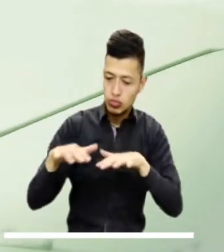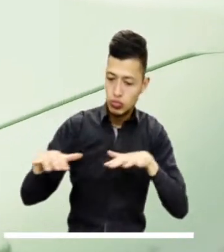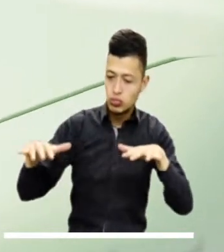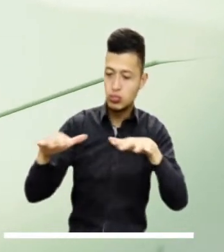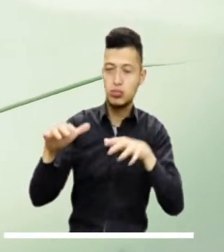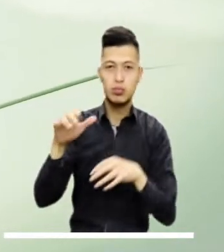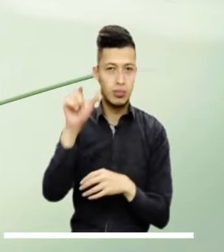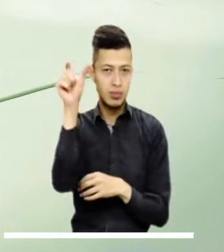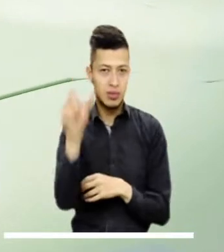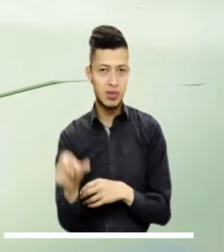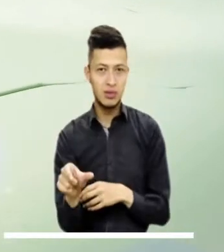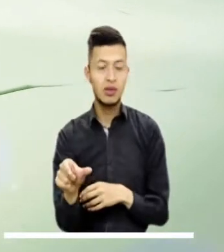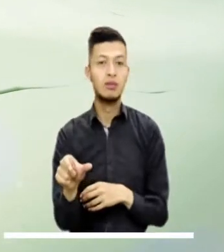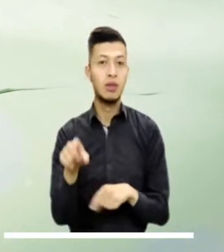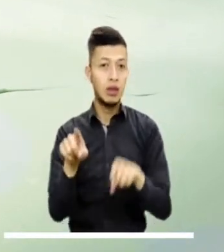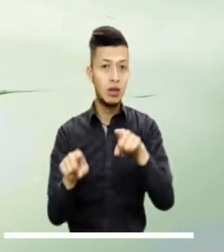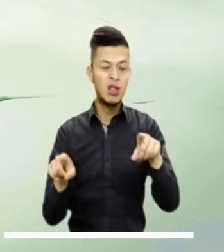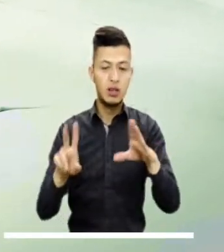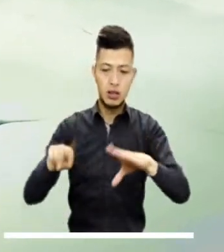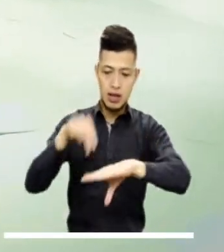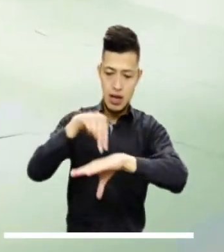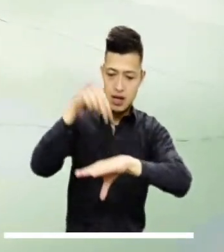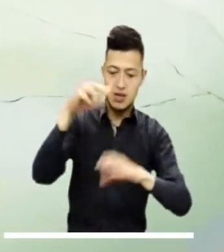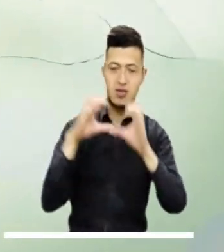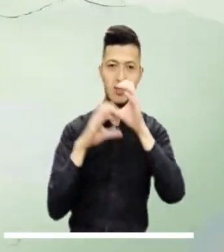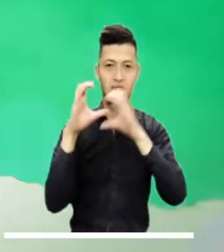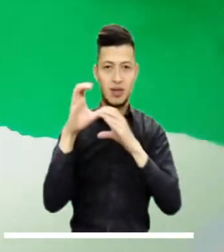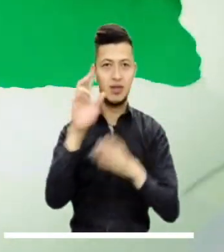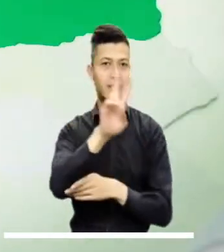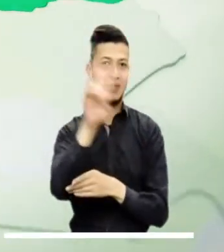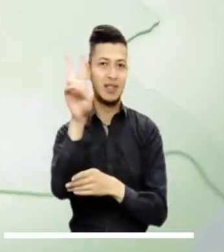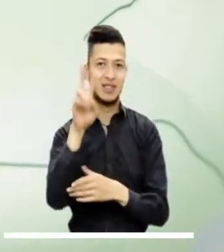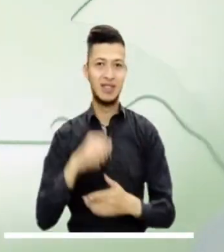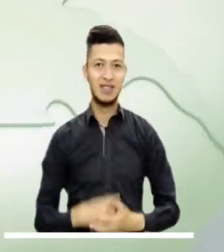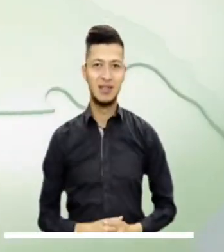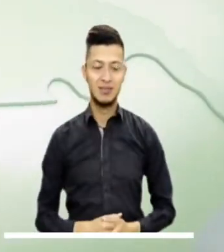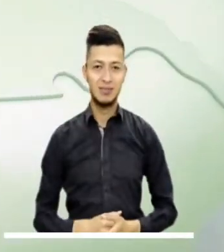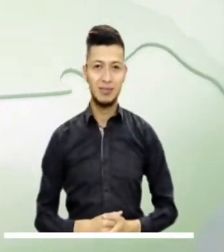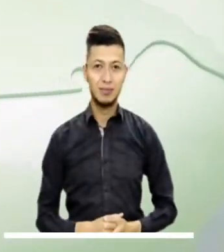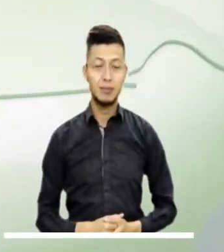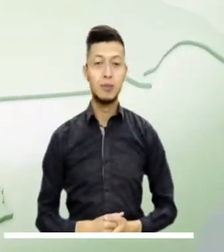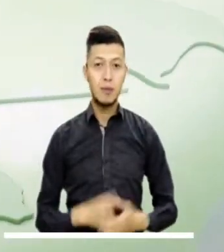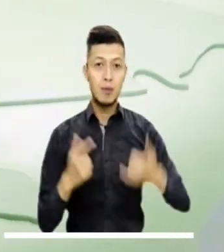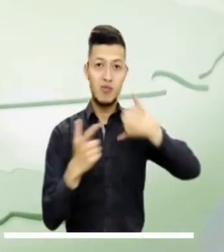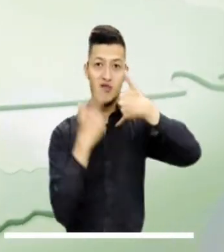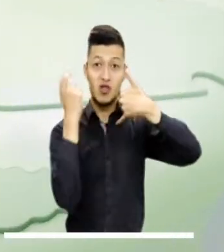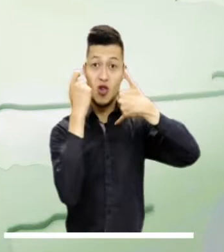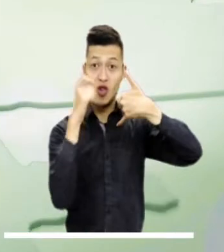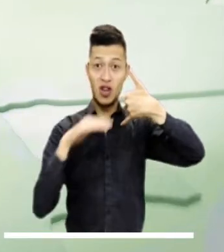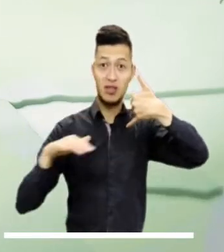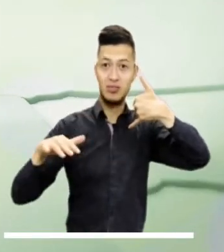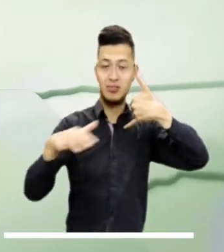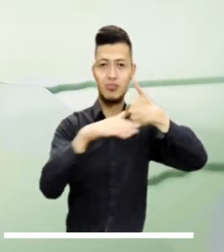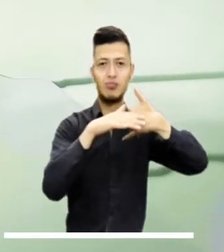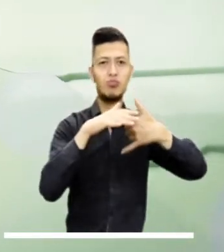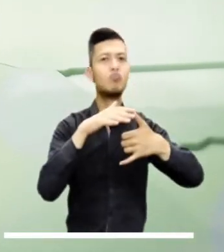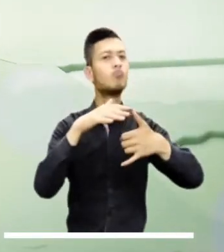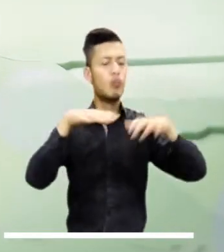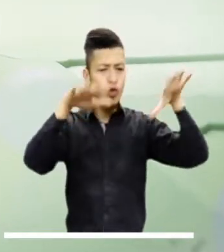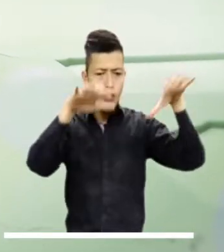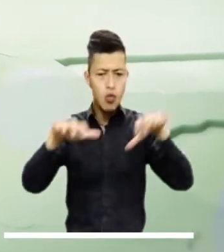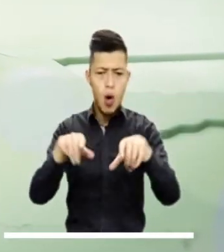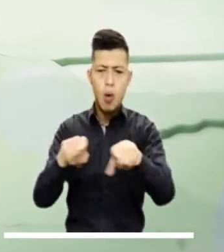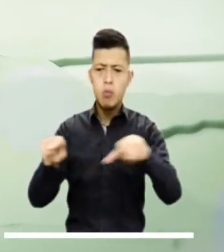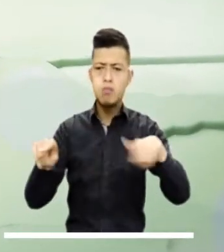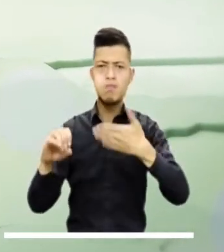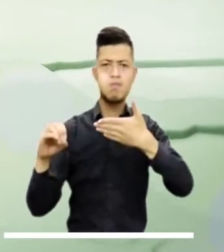la región pacífica, entre ellos Nariño, Cauca y Valle del Cauca. Continuemos con la orinogía que tendrá lluvias en